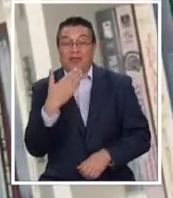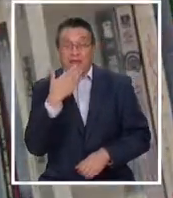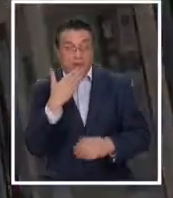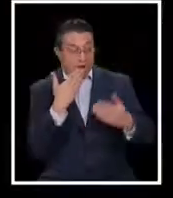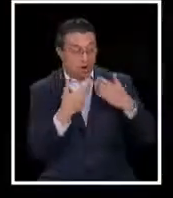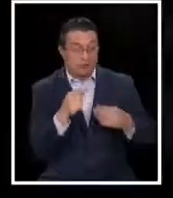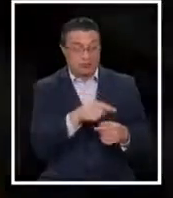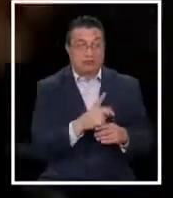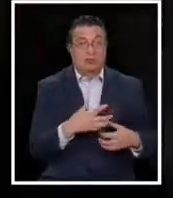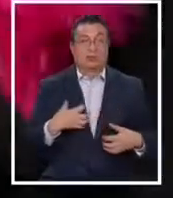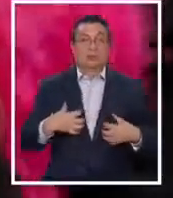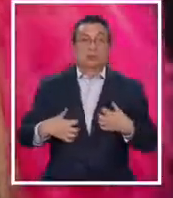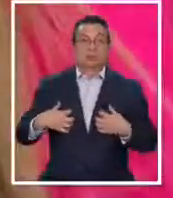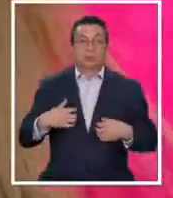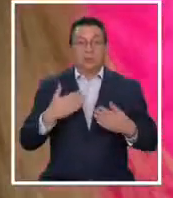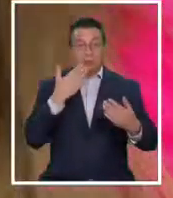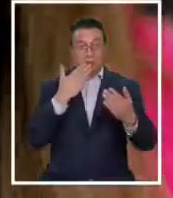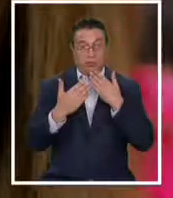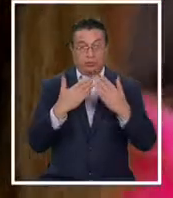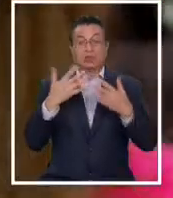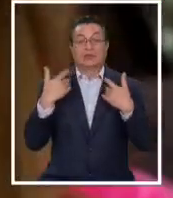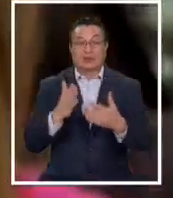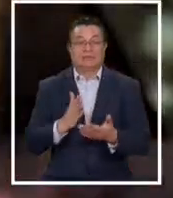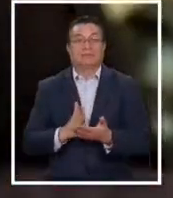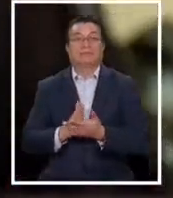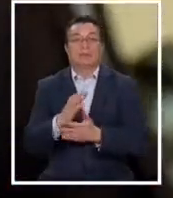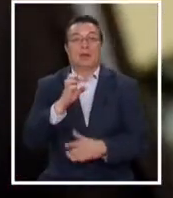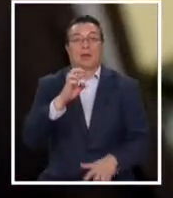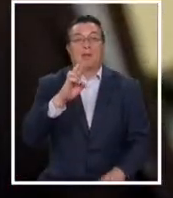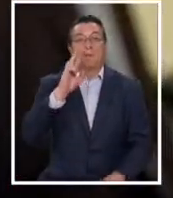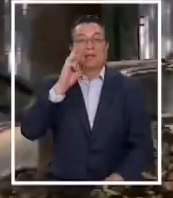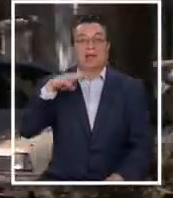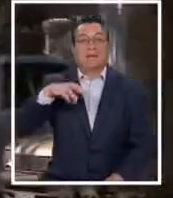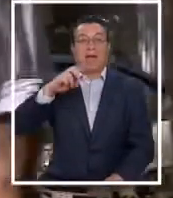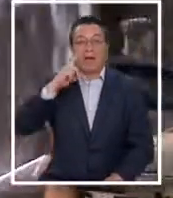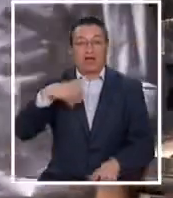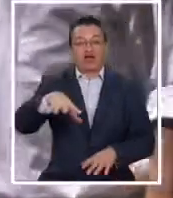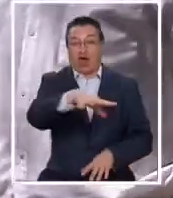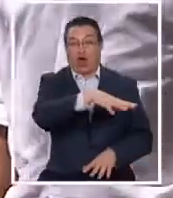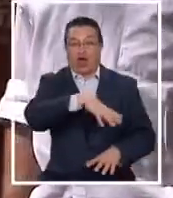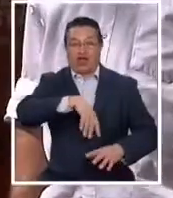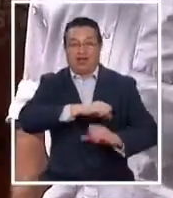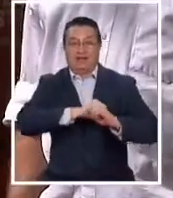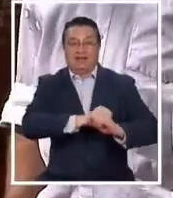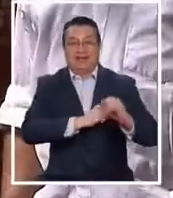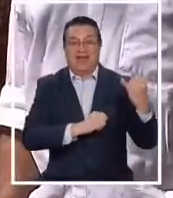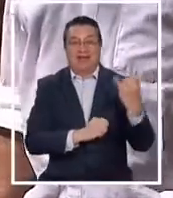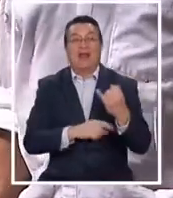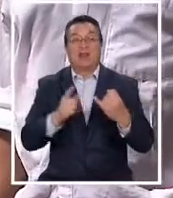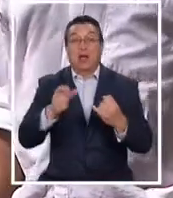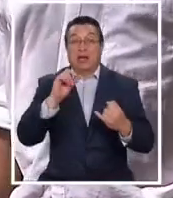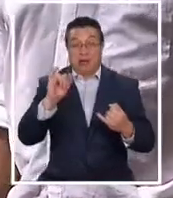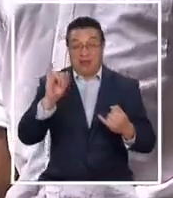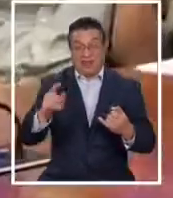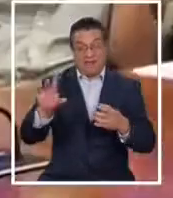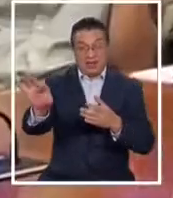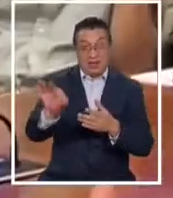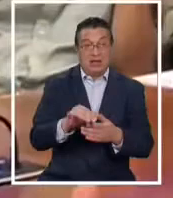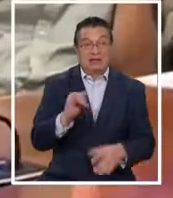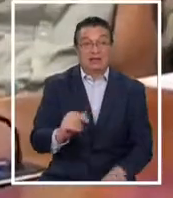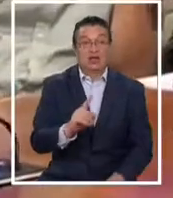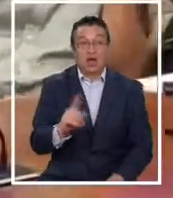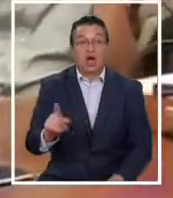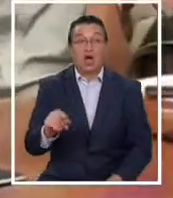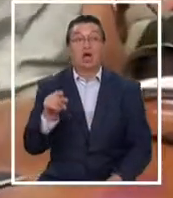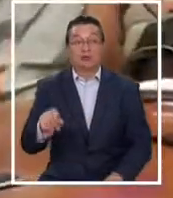dialogar con ella. Diálogos que ya comenzaron de cara a una eventual primaria de la oposición, donde se preguntan si Giles debe o no estar invitada. Un estilo